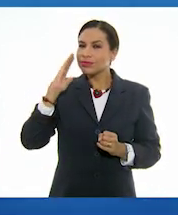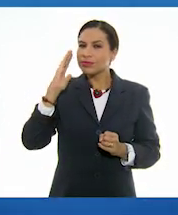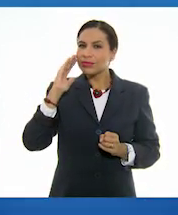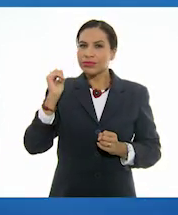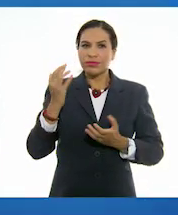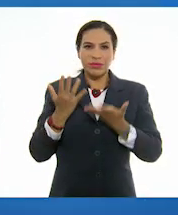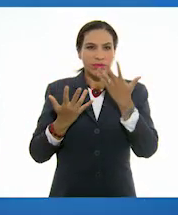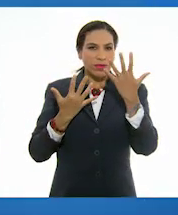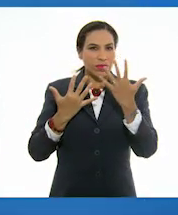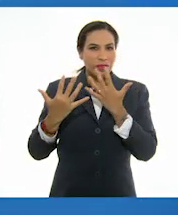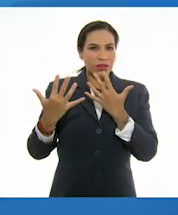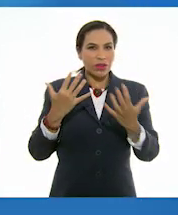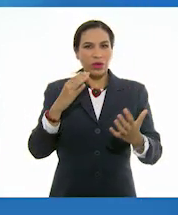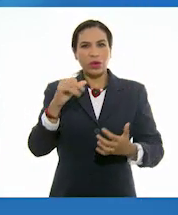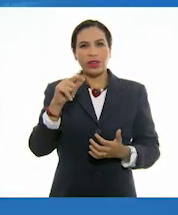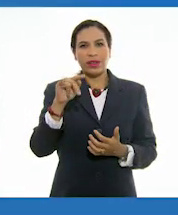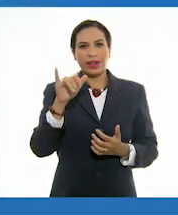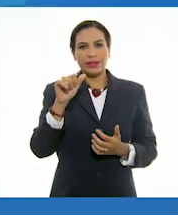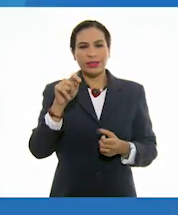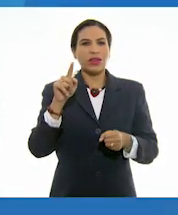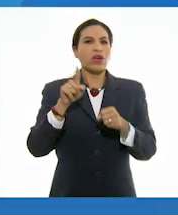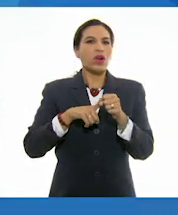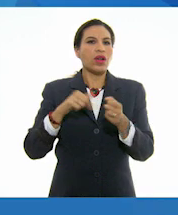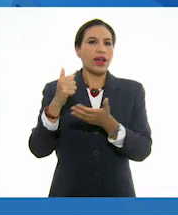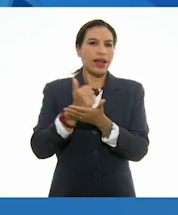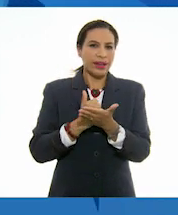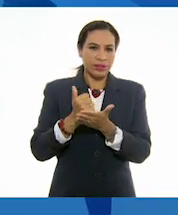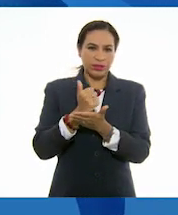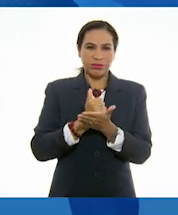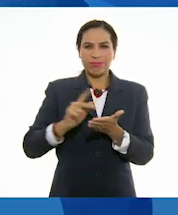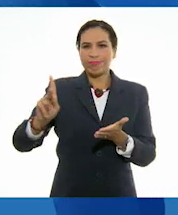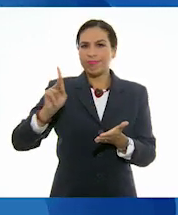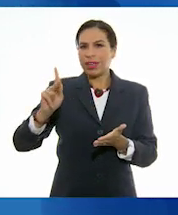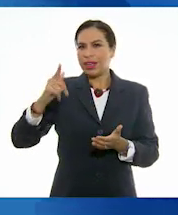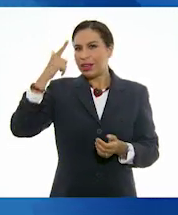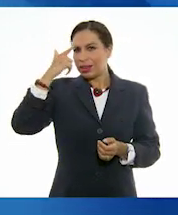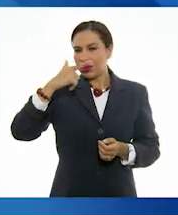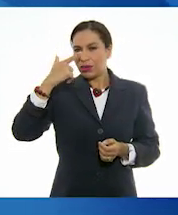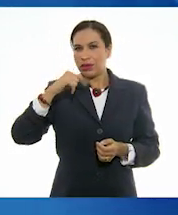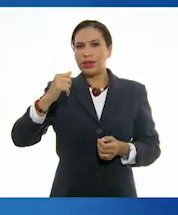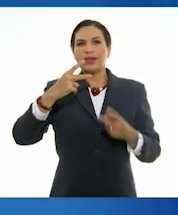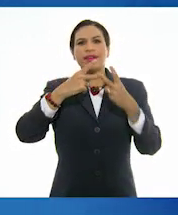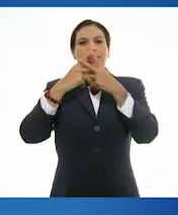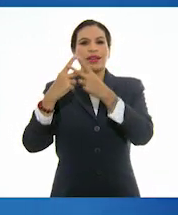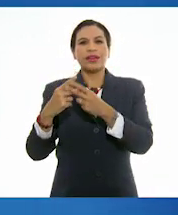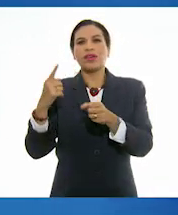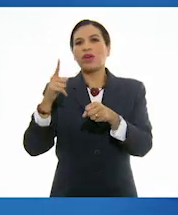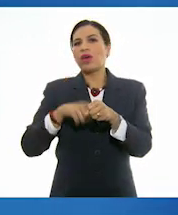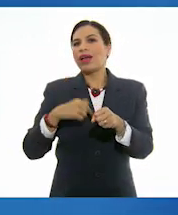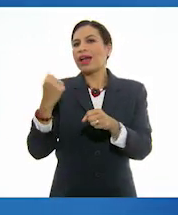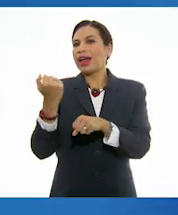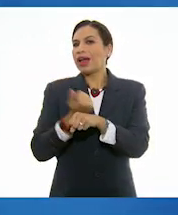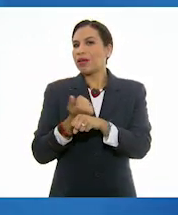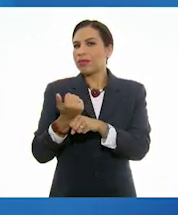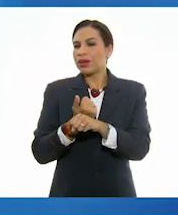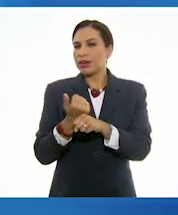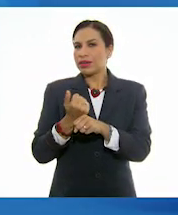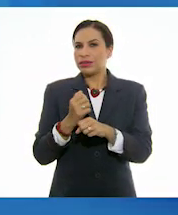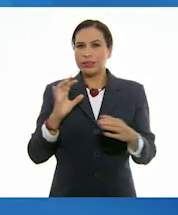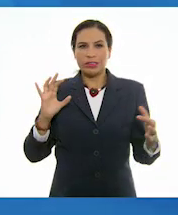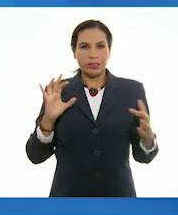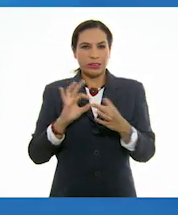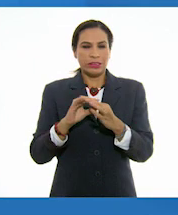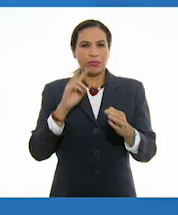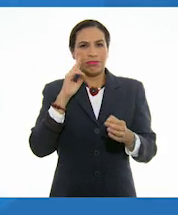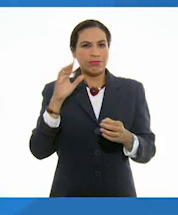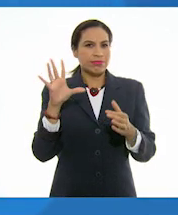contraste al utilizar el color azul simulando la noche y las estrellas en color amarillo. Déjame comentarte